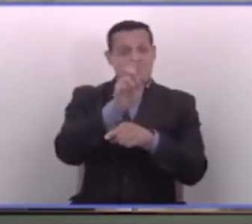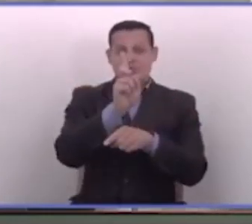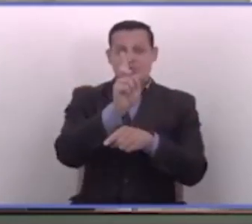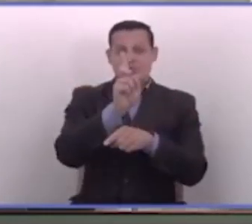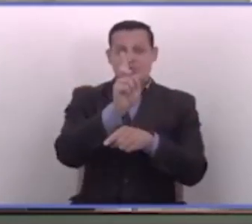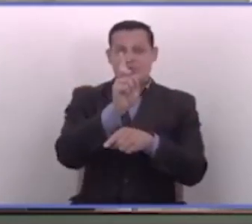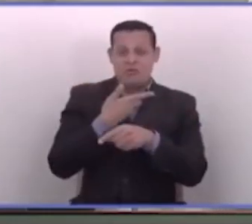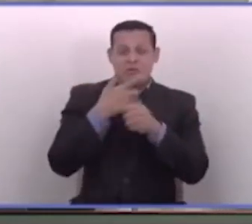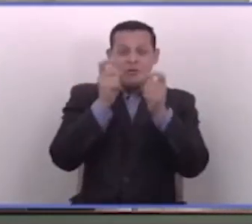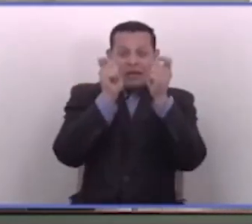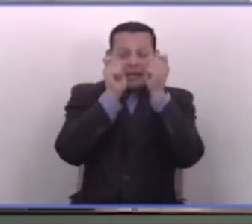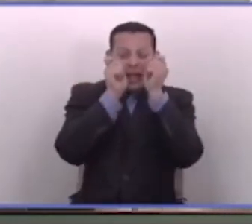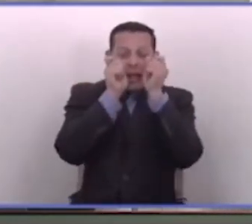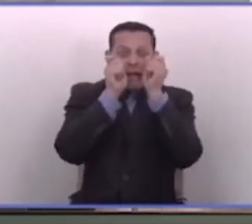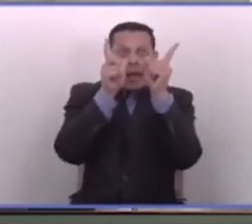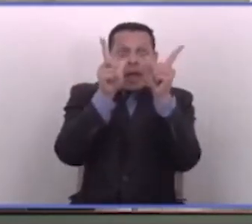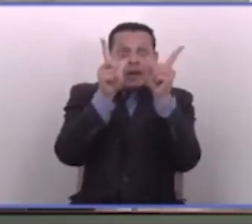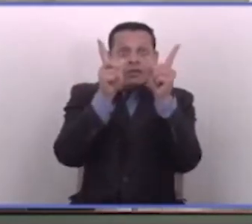Despierten.